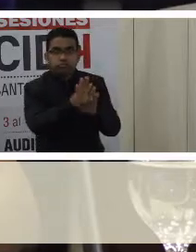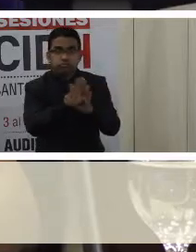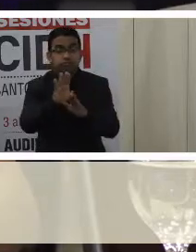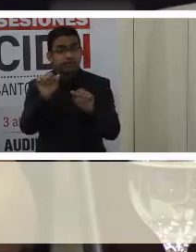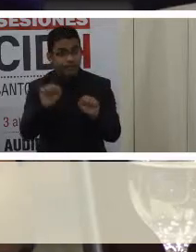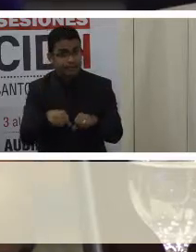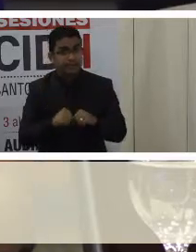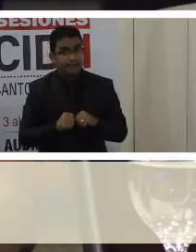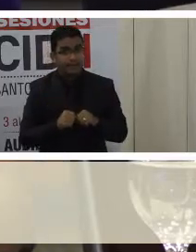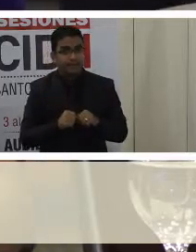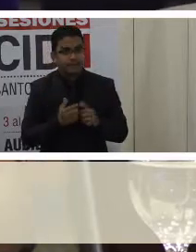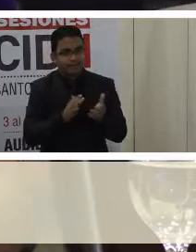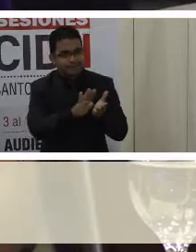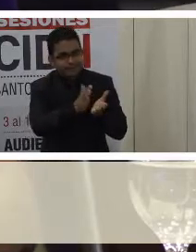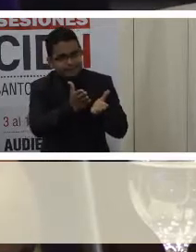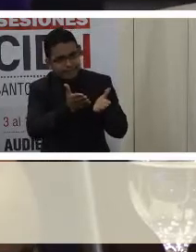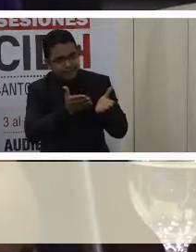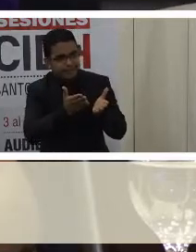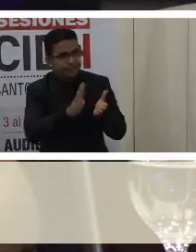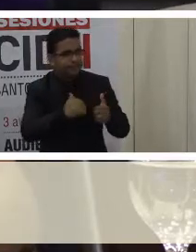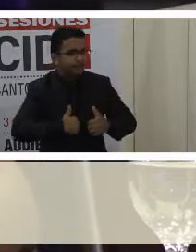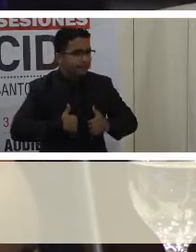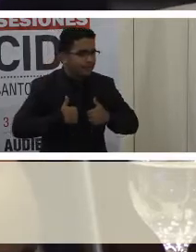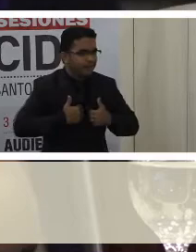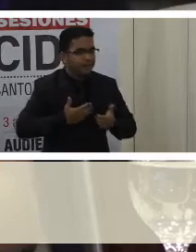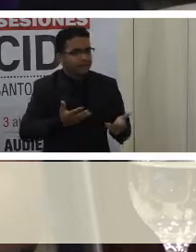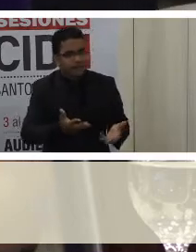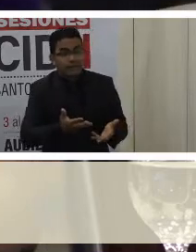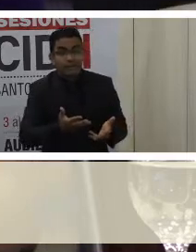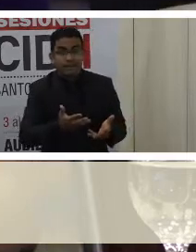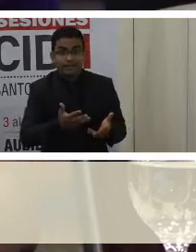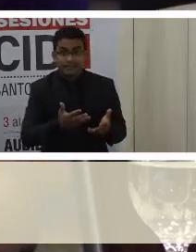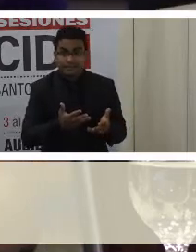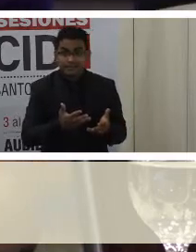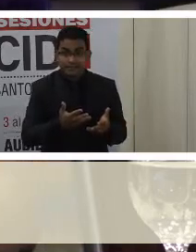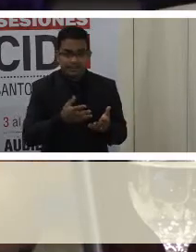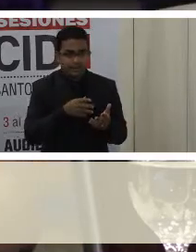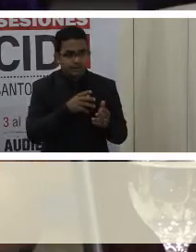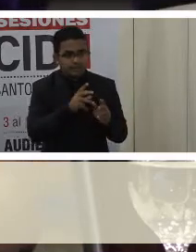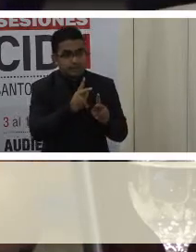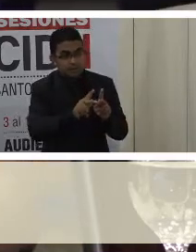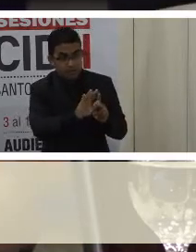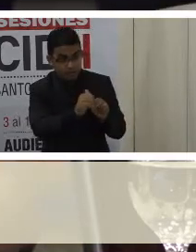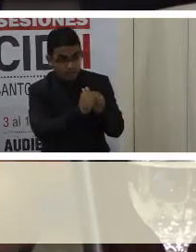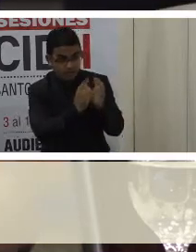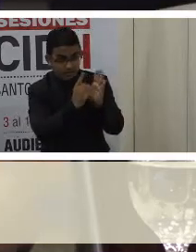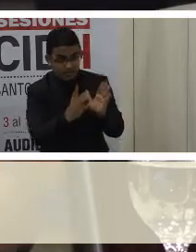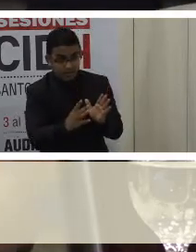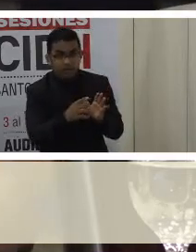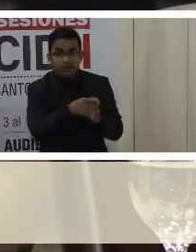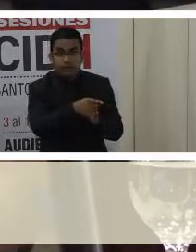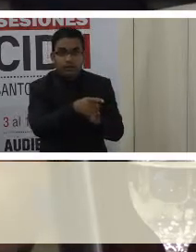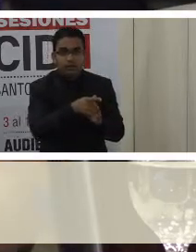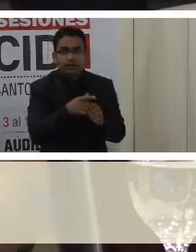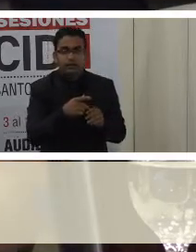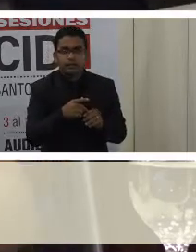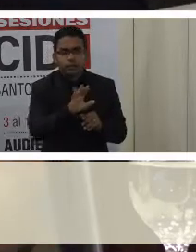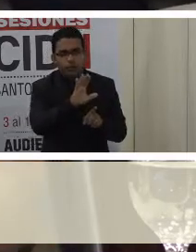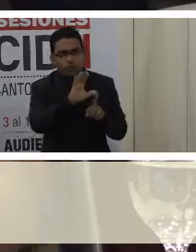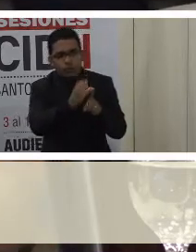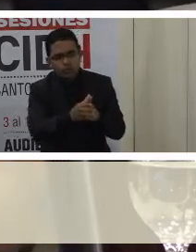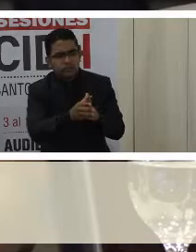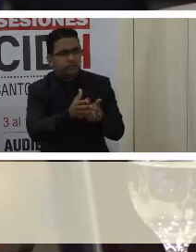inciden sobre su calidad de vida, según se valora en relación a las personas con discapacidad, el aspecto cultural